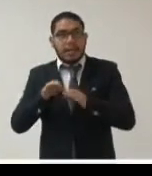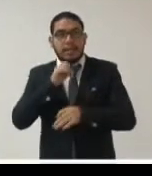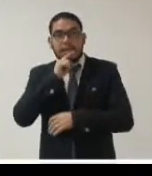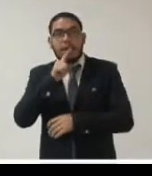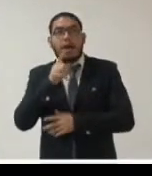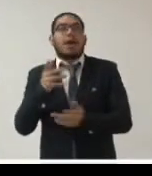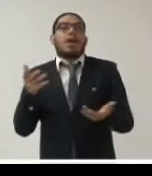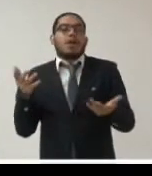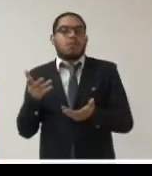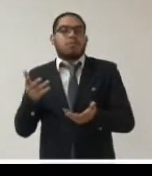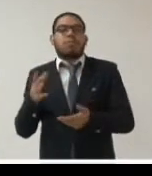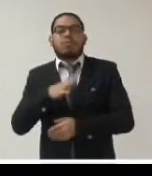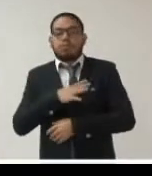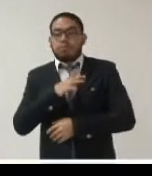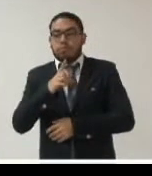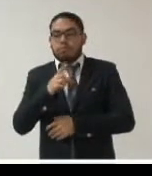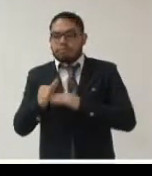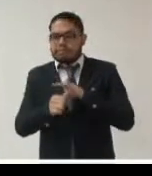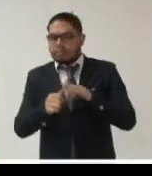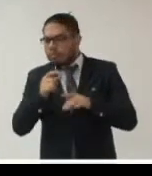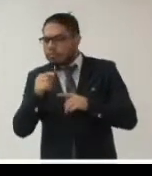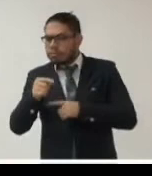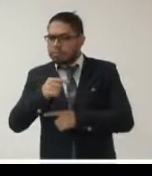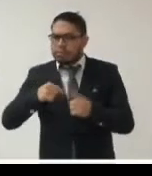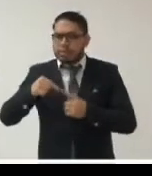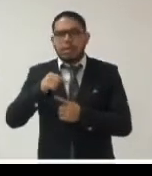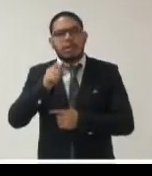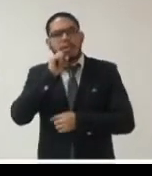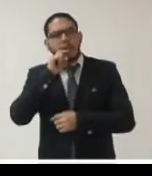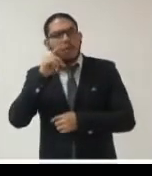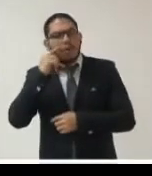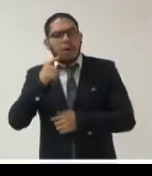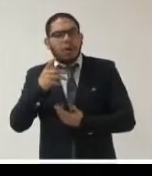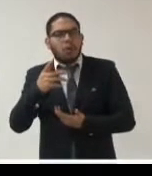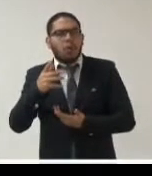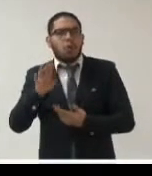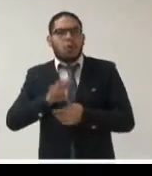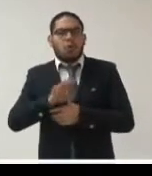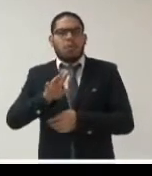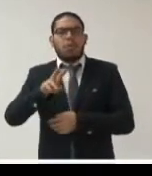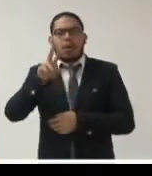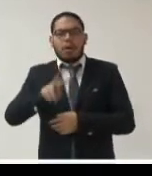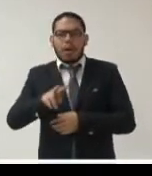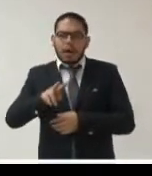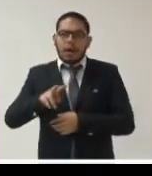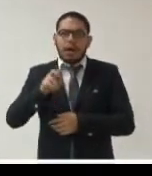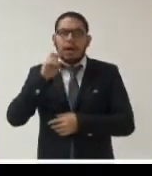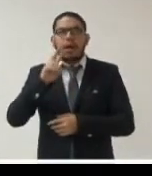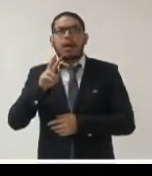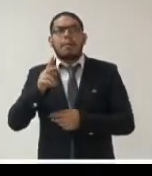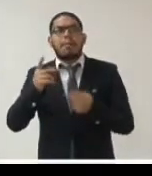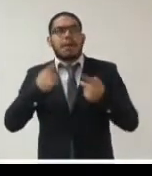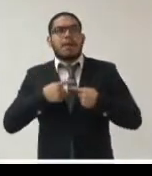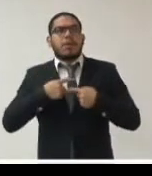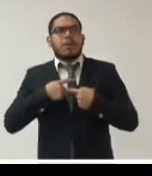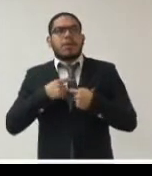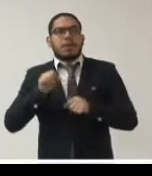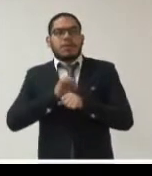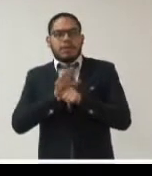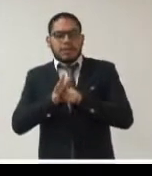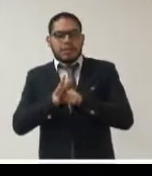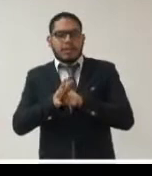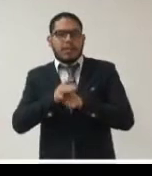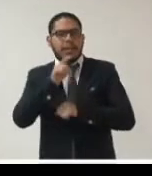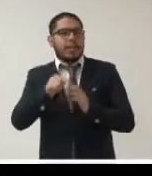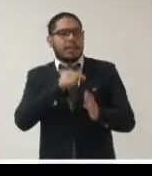tuvo un rol protagónico a la hora de legitimar este tratamiento de datos personales que tenían que realizarse en los centros de